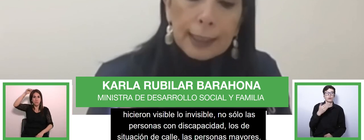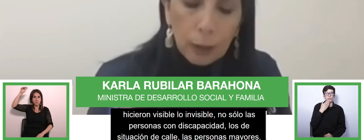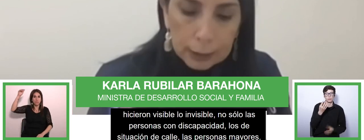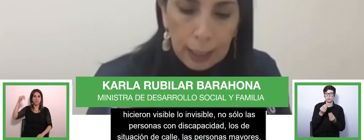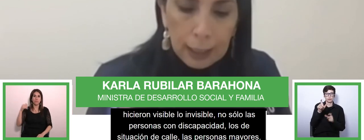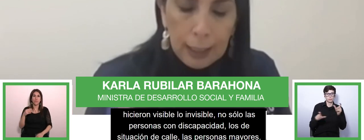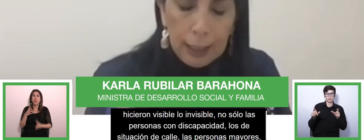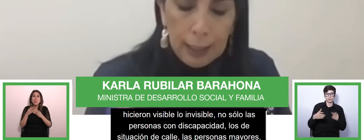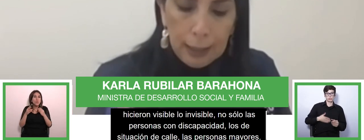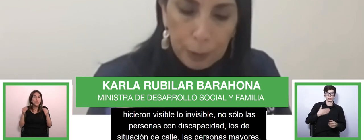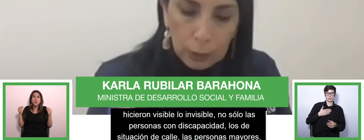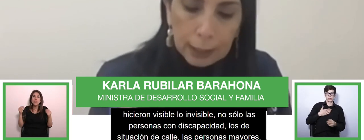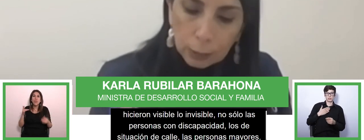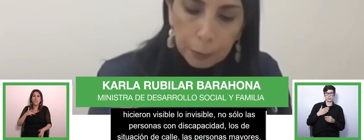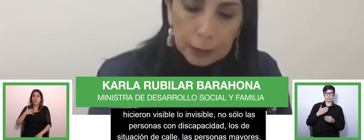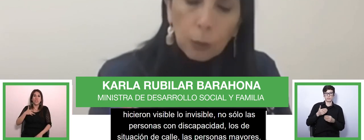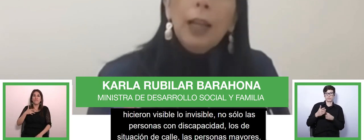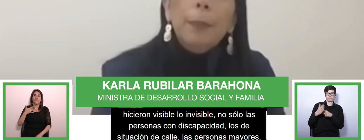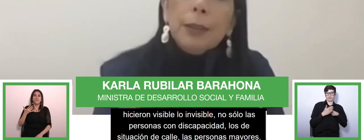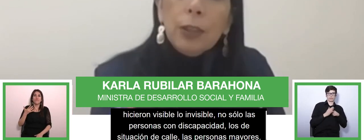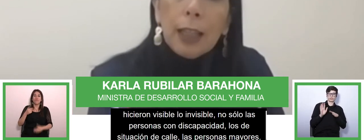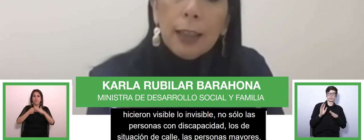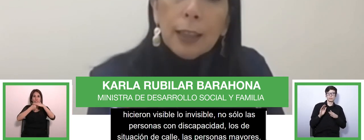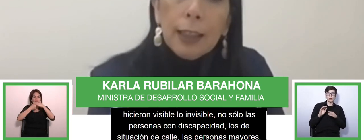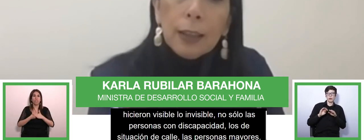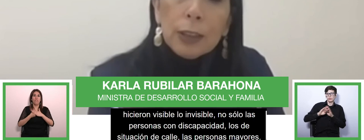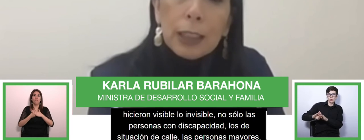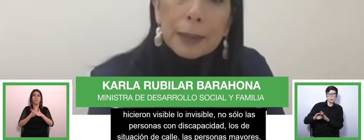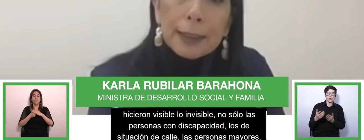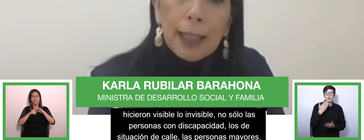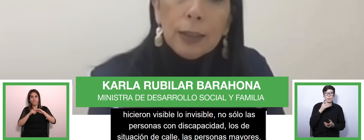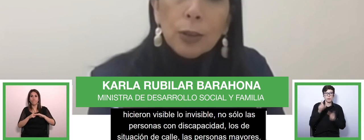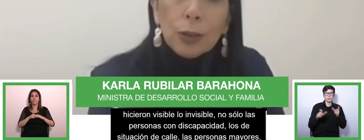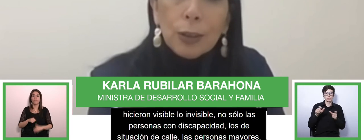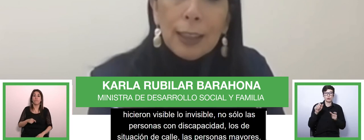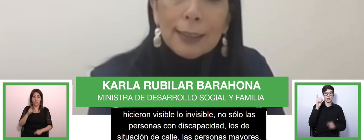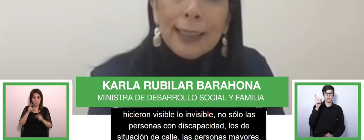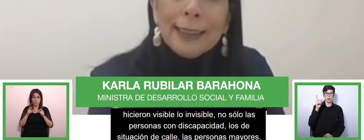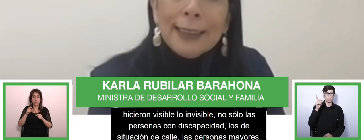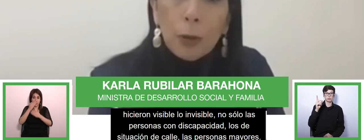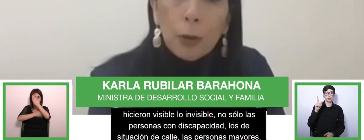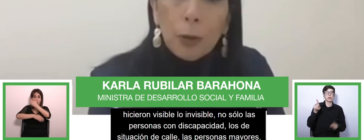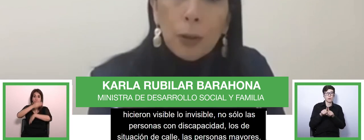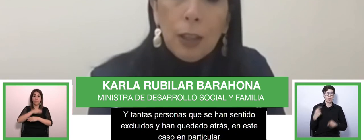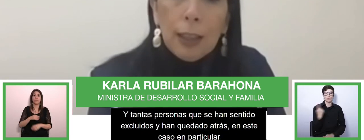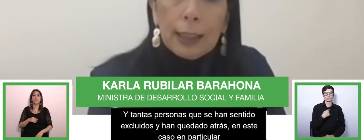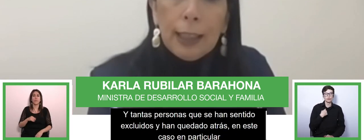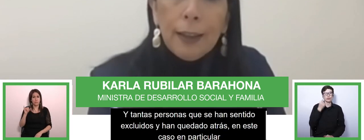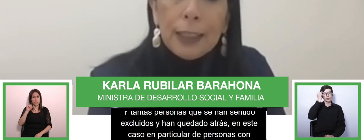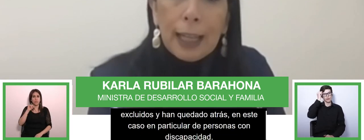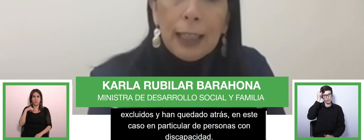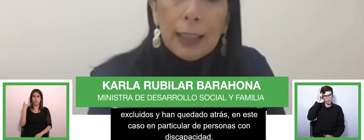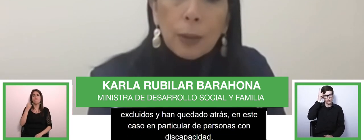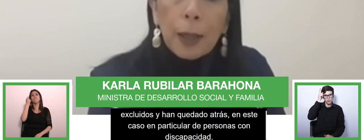y que han quedado atrás pero en este caso en particular de personas con discapacidad nosotros entendemos que